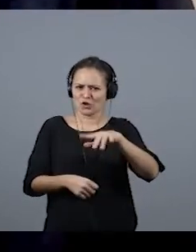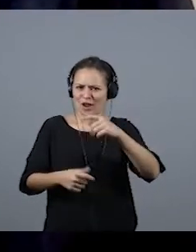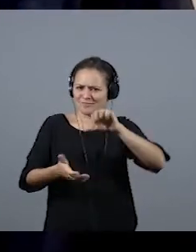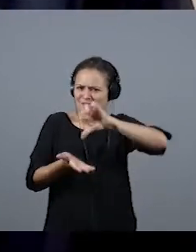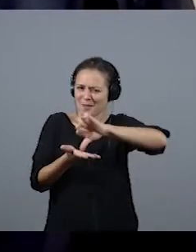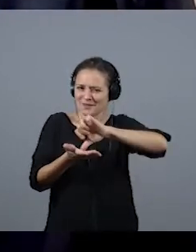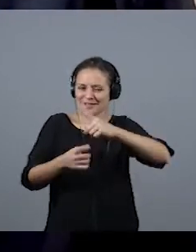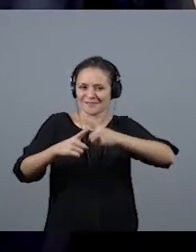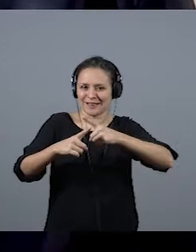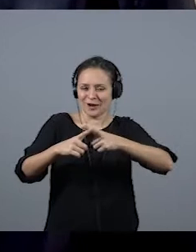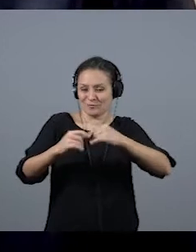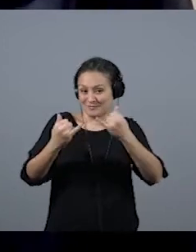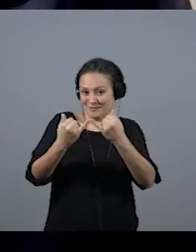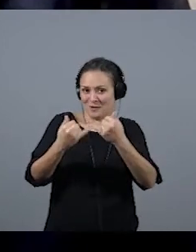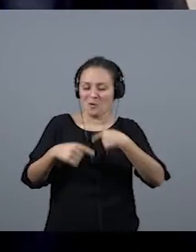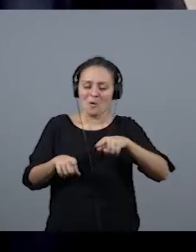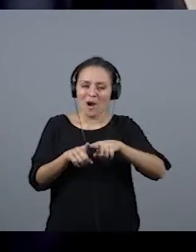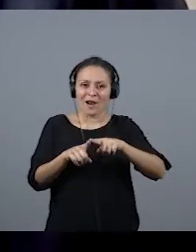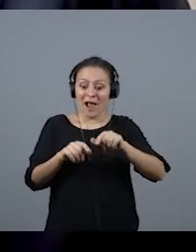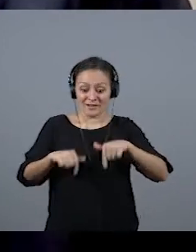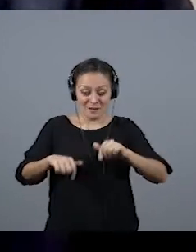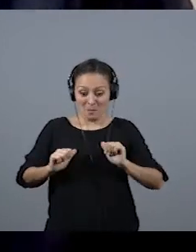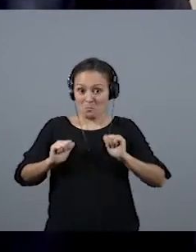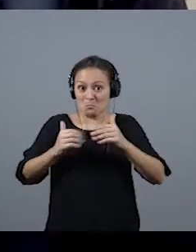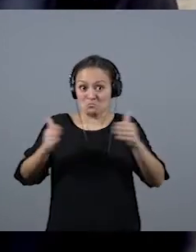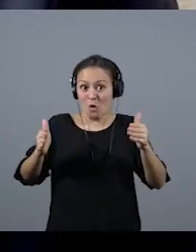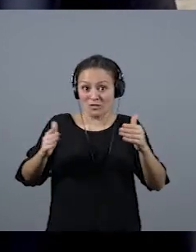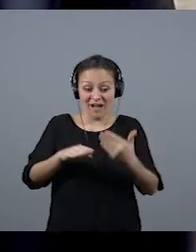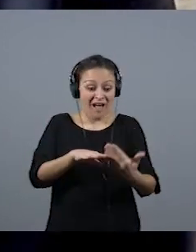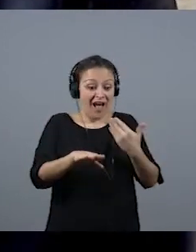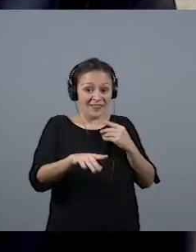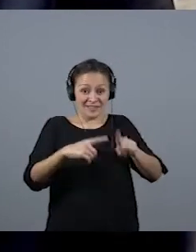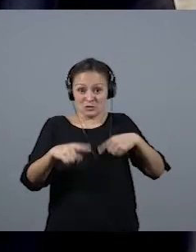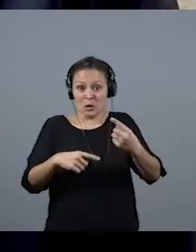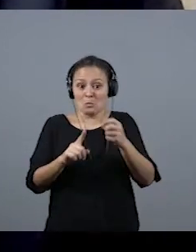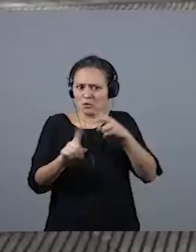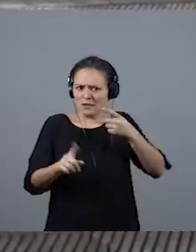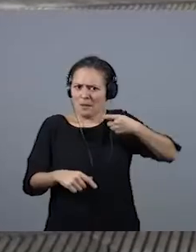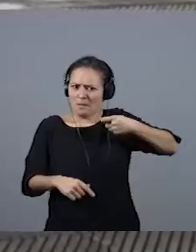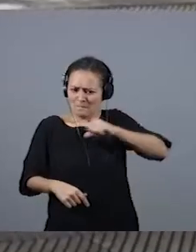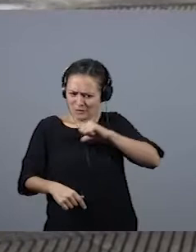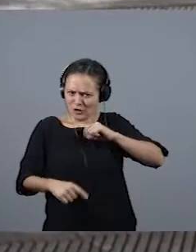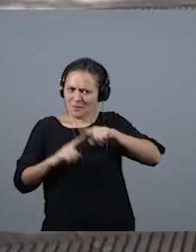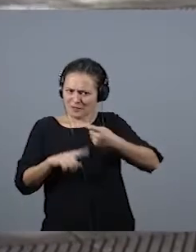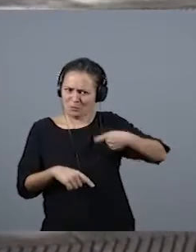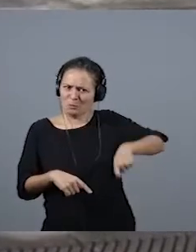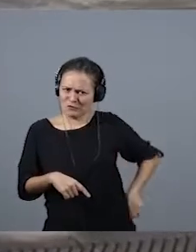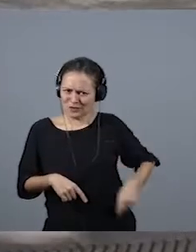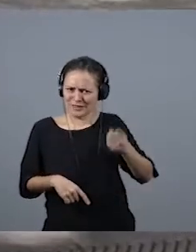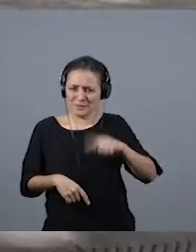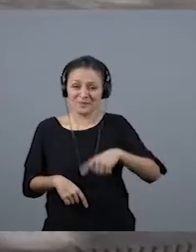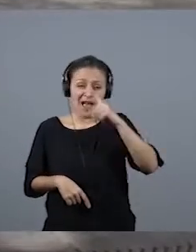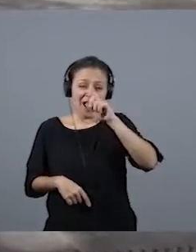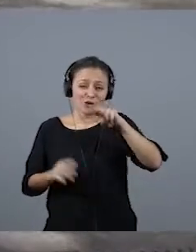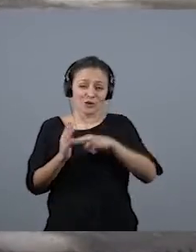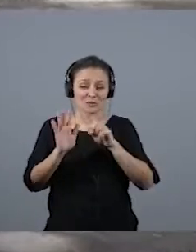porque aquí empezó todo, aquí fue el antes y el después, tanto personalmente como profesionalmente. En el año 2006,